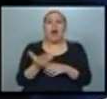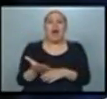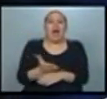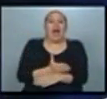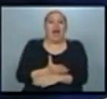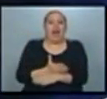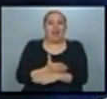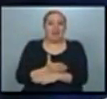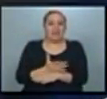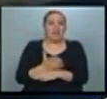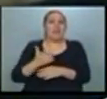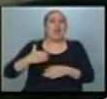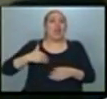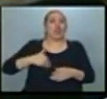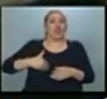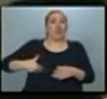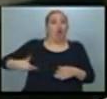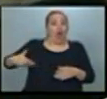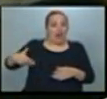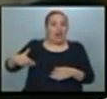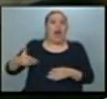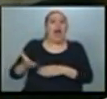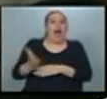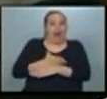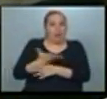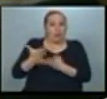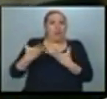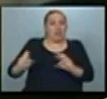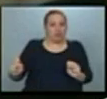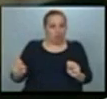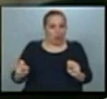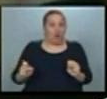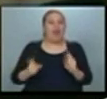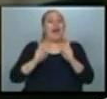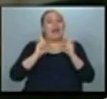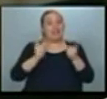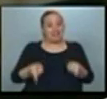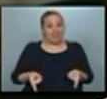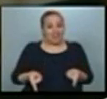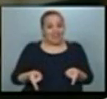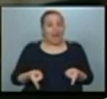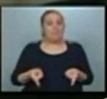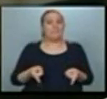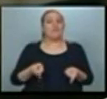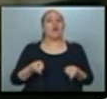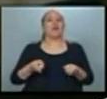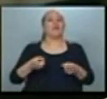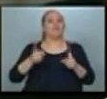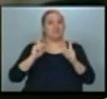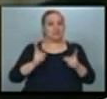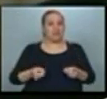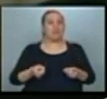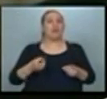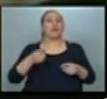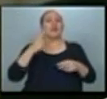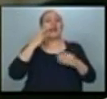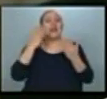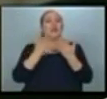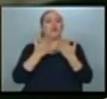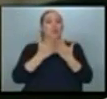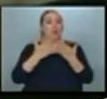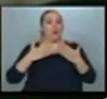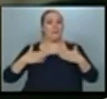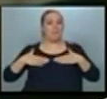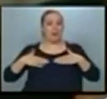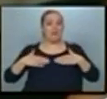de que sean palpables. Y también se aconseja hacer el autoexamen mamario, como una